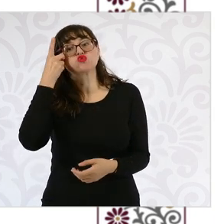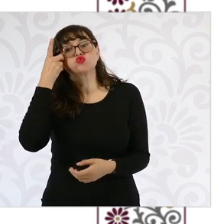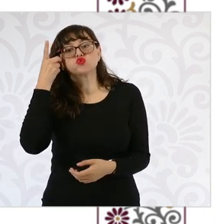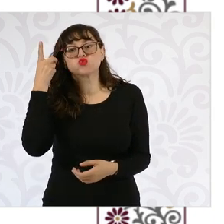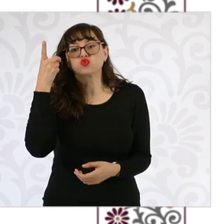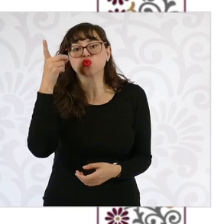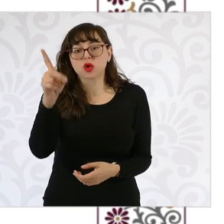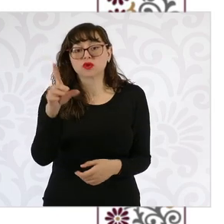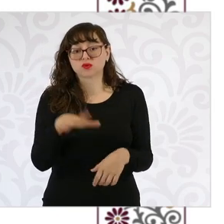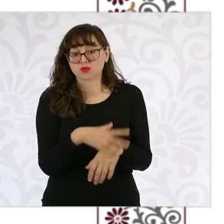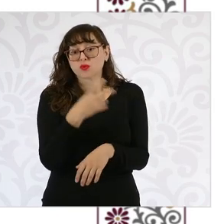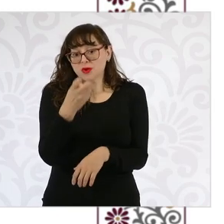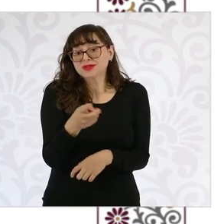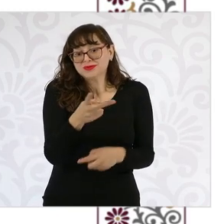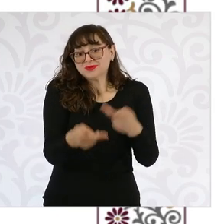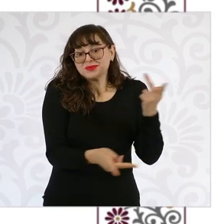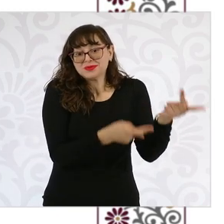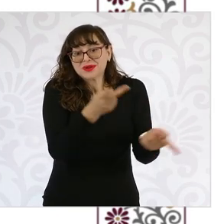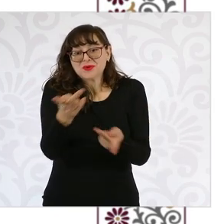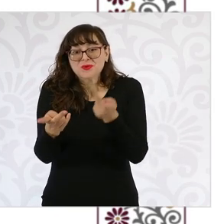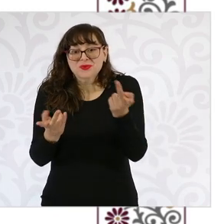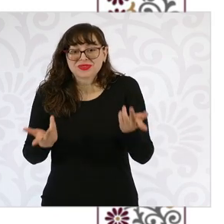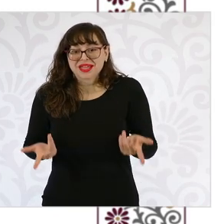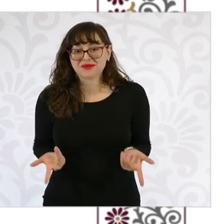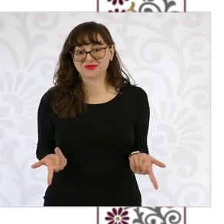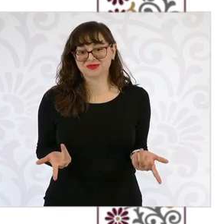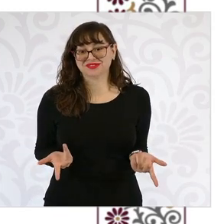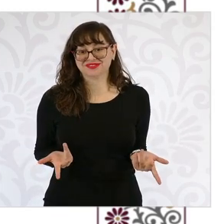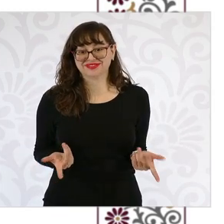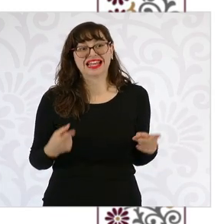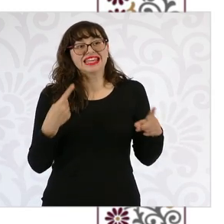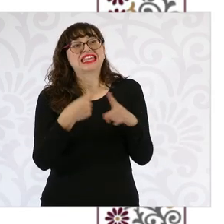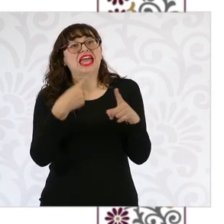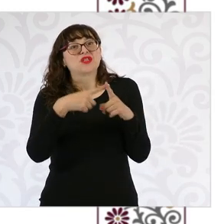se puso lo de la vivienda, que es lo que anda circulando en los WhatsApps.